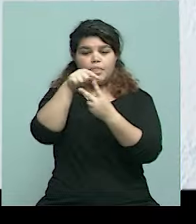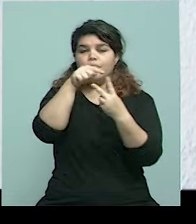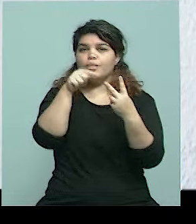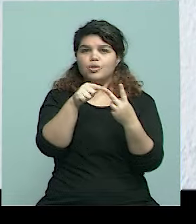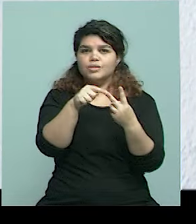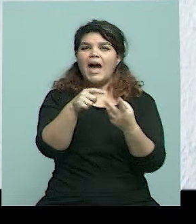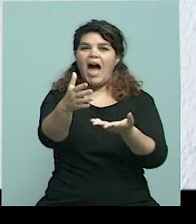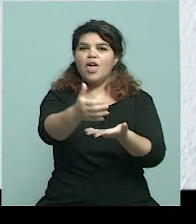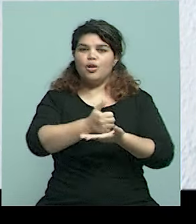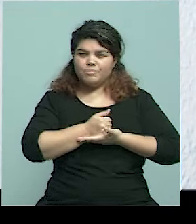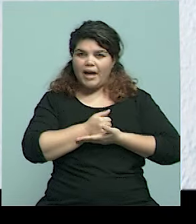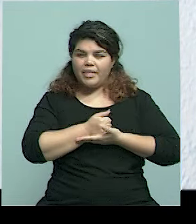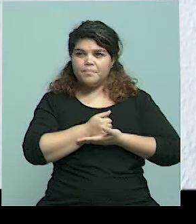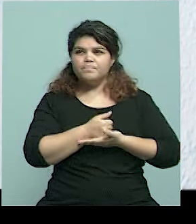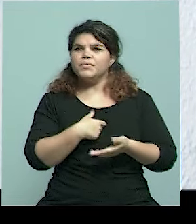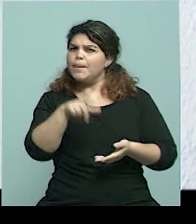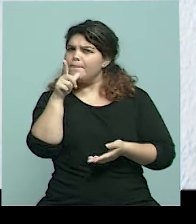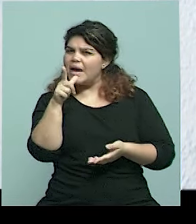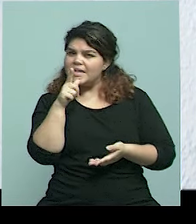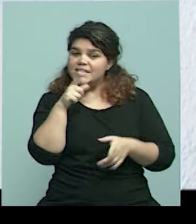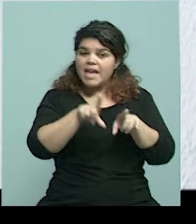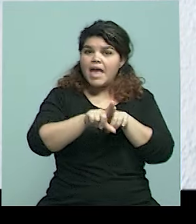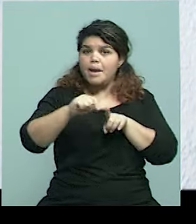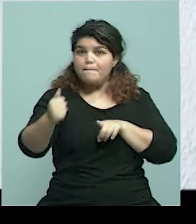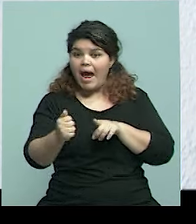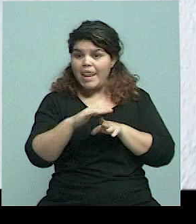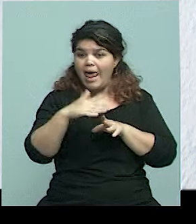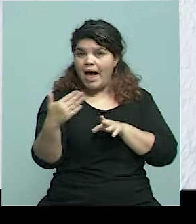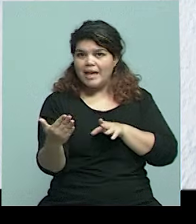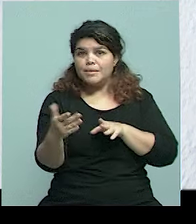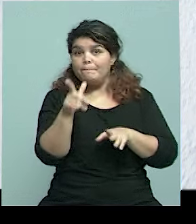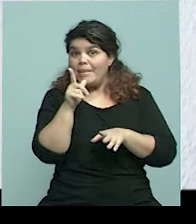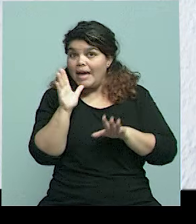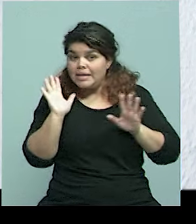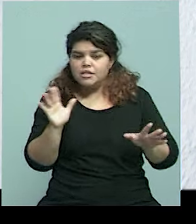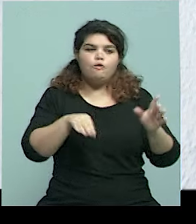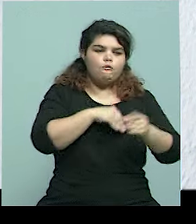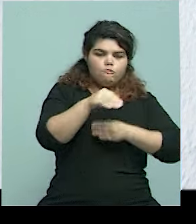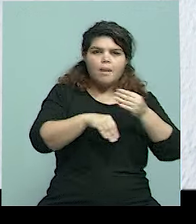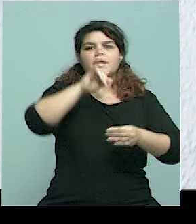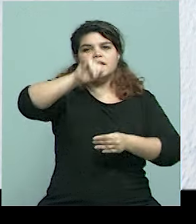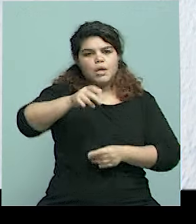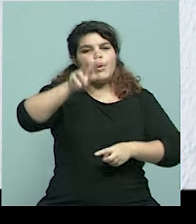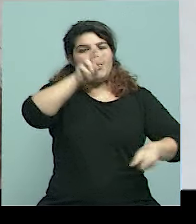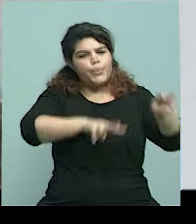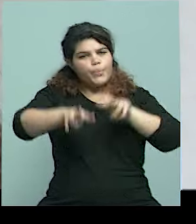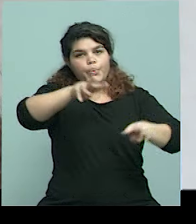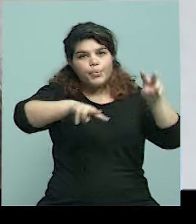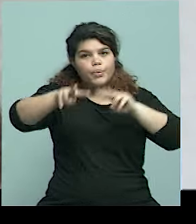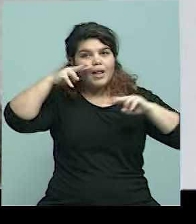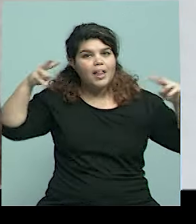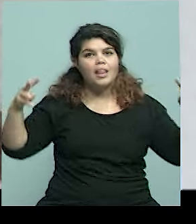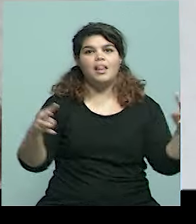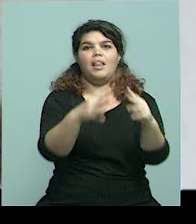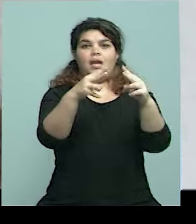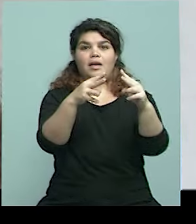información de que podían tener una hermana. Entonces los familiares ayudaron en la búsqueda y se encontraron. Cuando